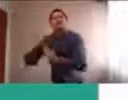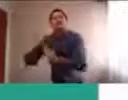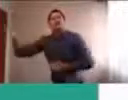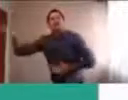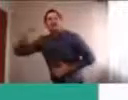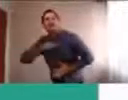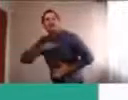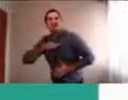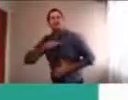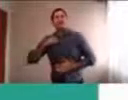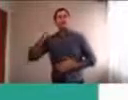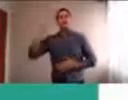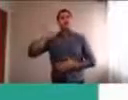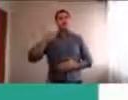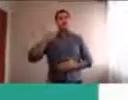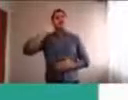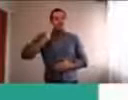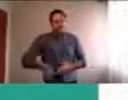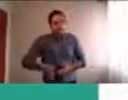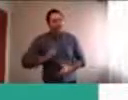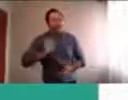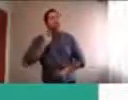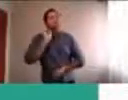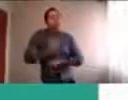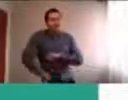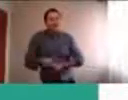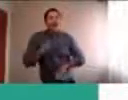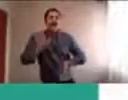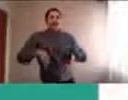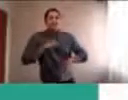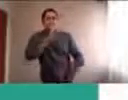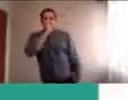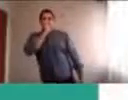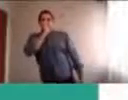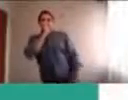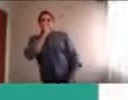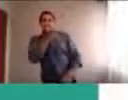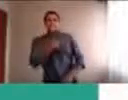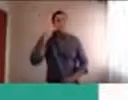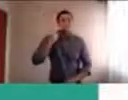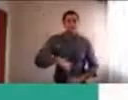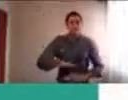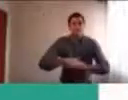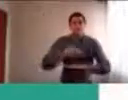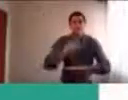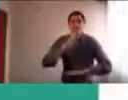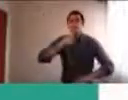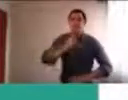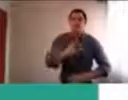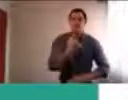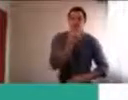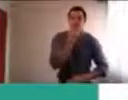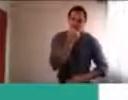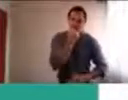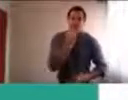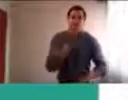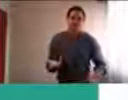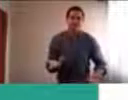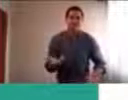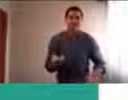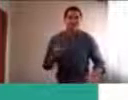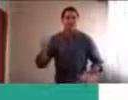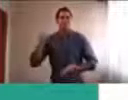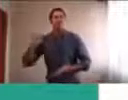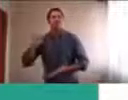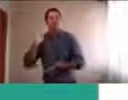muchos, uno lo escucha, bueno, por los grupos de padres, ¿no? Que yo, a diferencia de Barbie, tengo